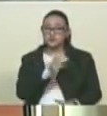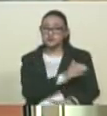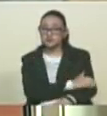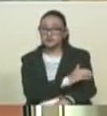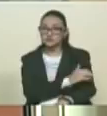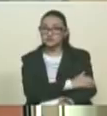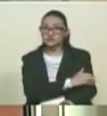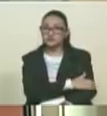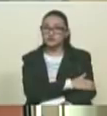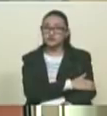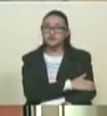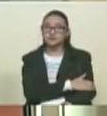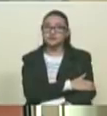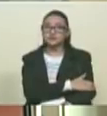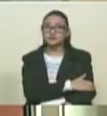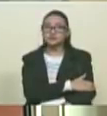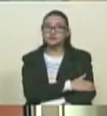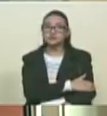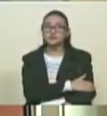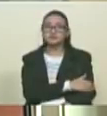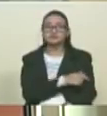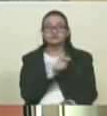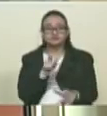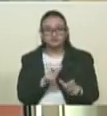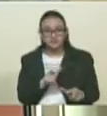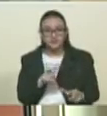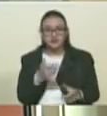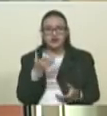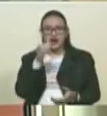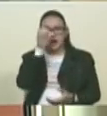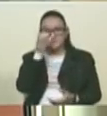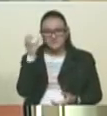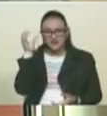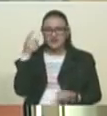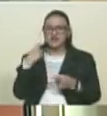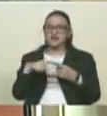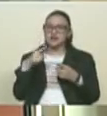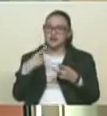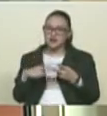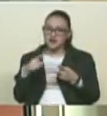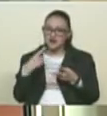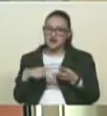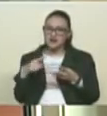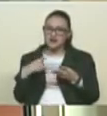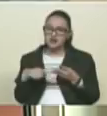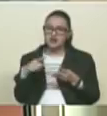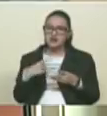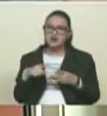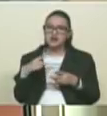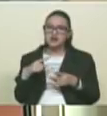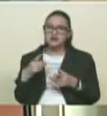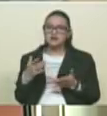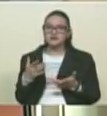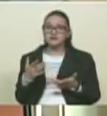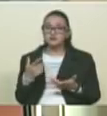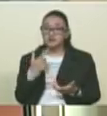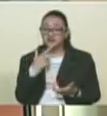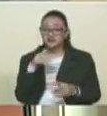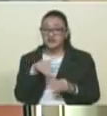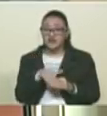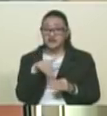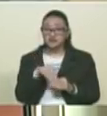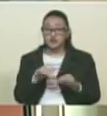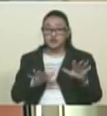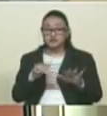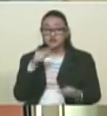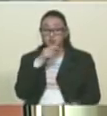escuché al señor Gerardo Blay, al señor Ramos Alú, al señor Capriles, al señor Ocariz, al señor Velázquez, decir que las elecciones del